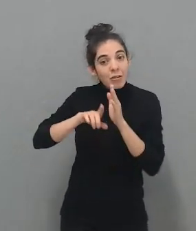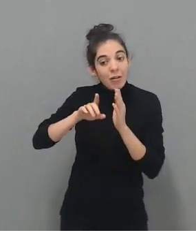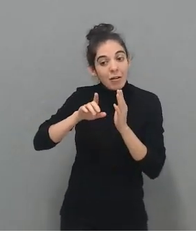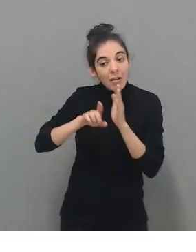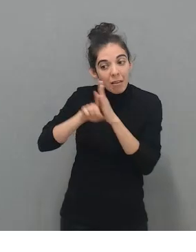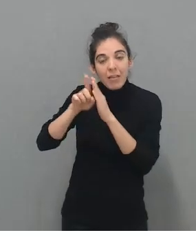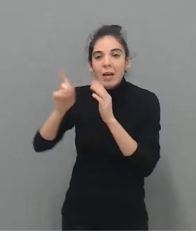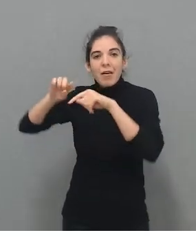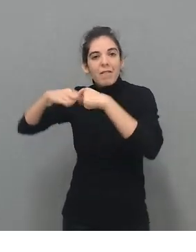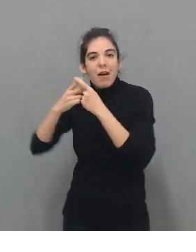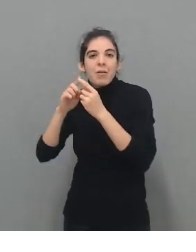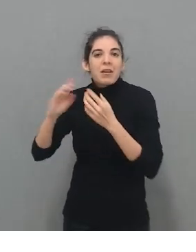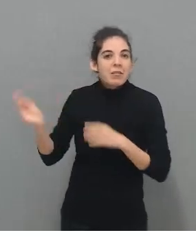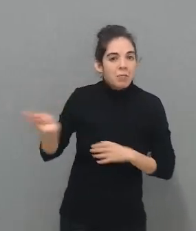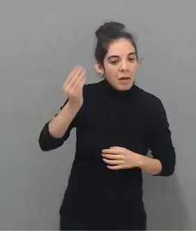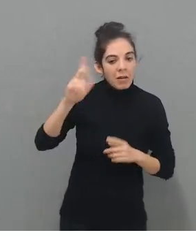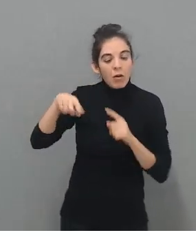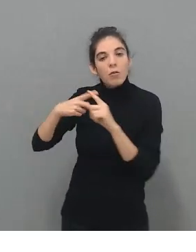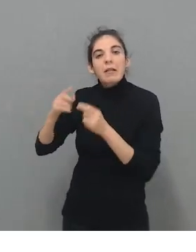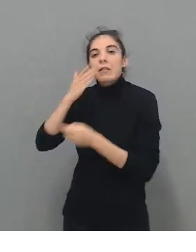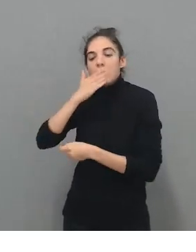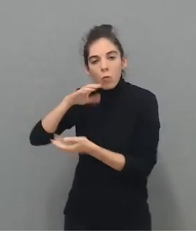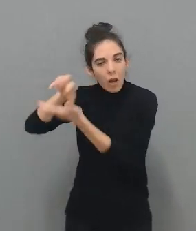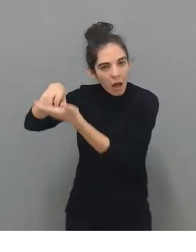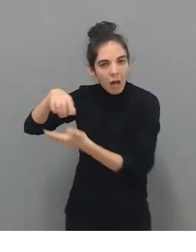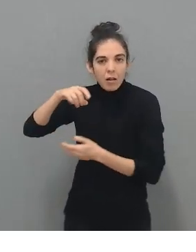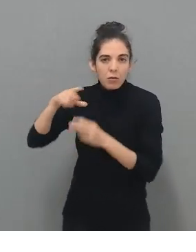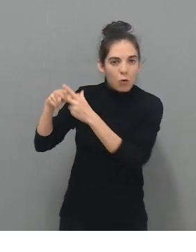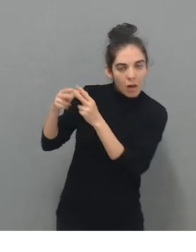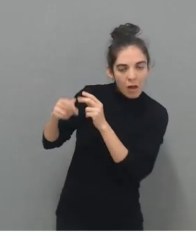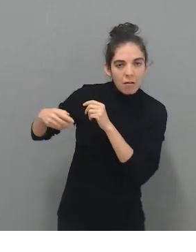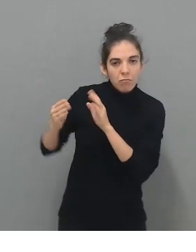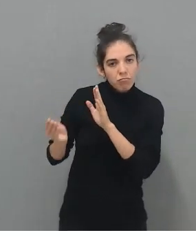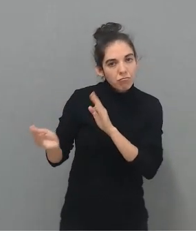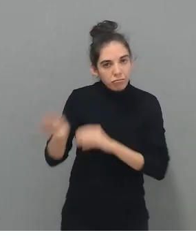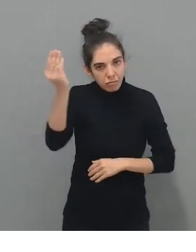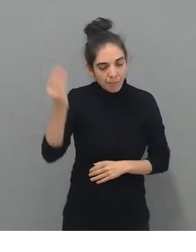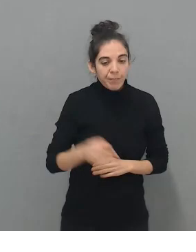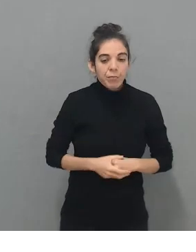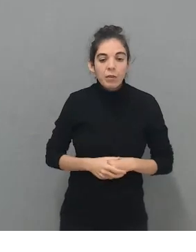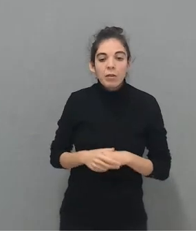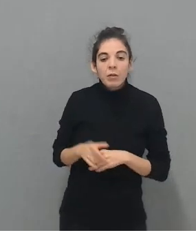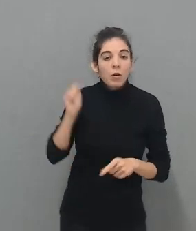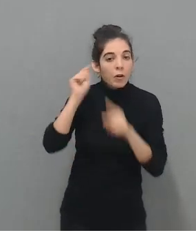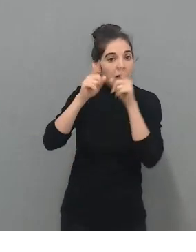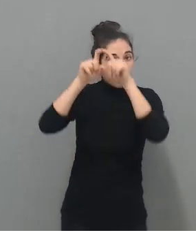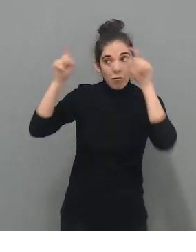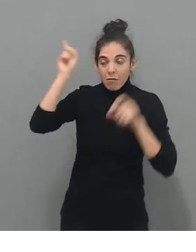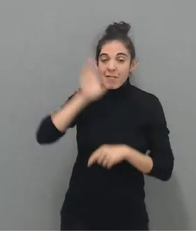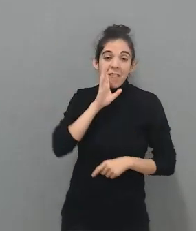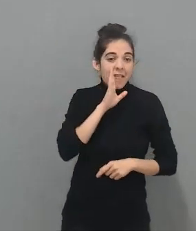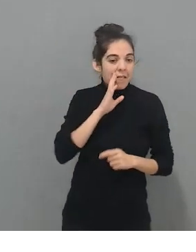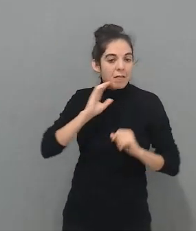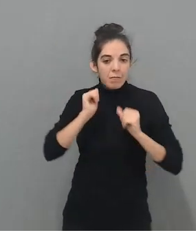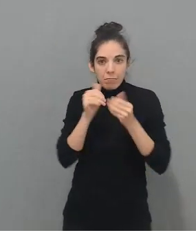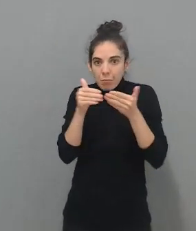entorno, ¿no? En el entorno escolar, en el entorno social. Y el propósito de Vinny Funky desde los inicios sigue siendo y será